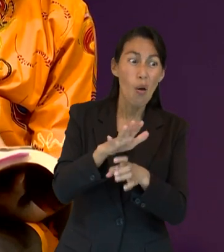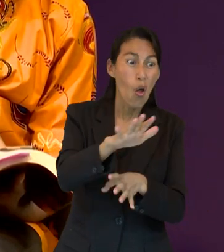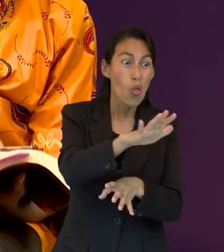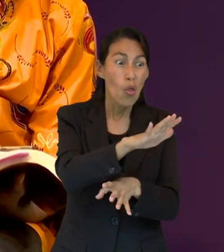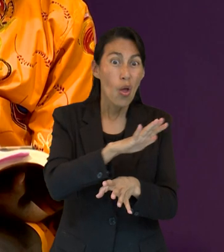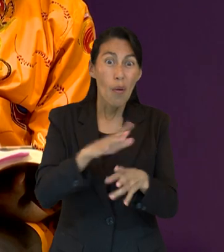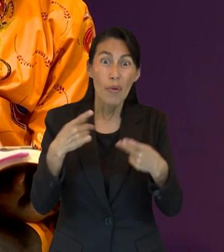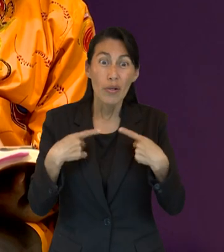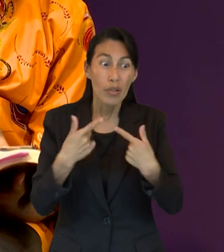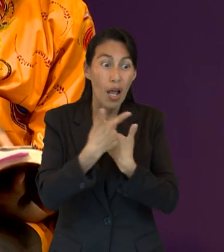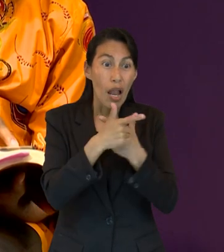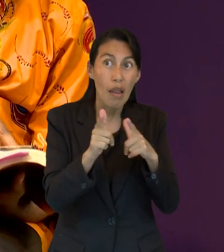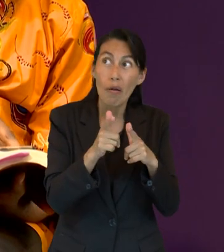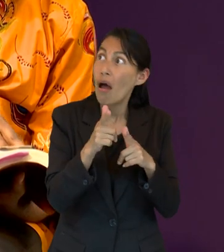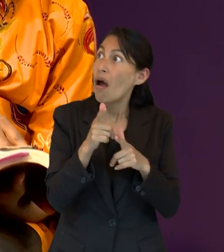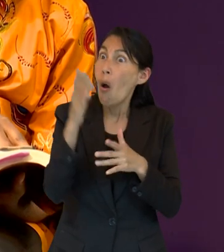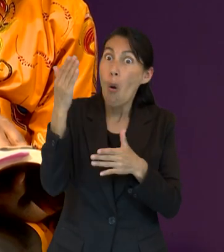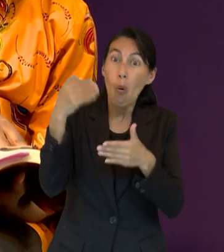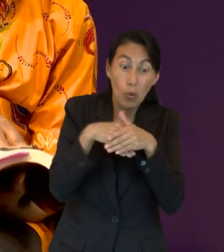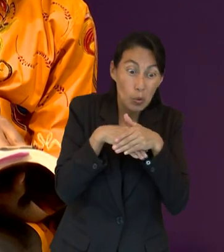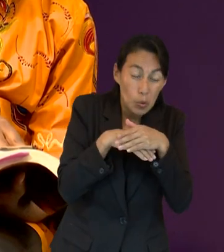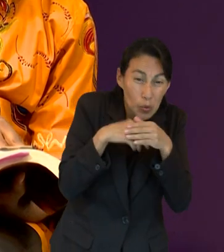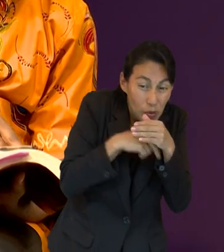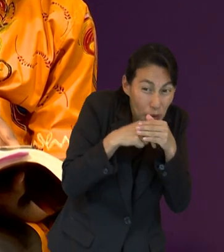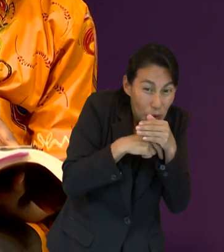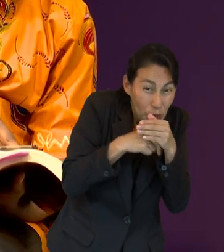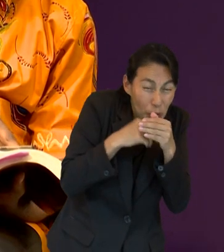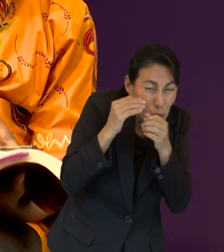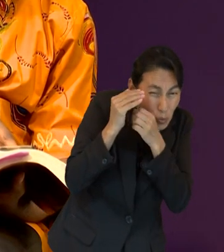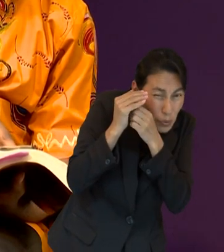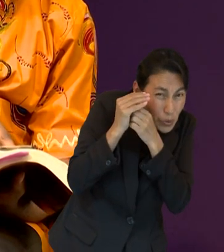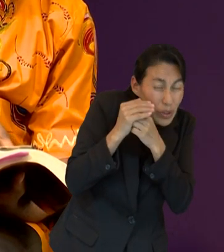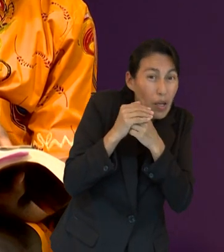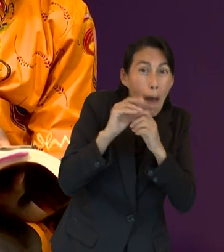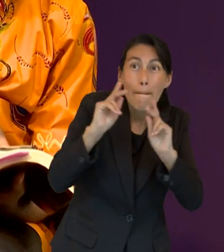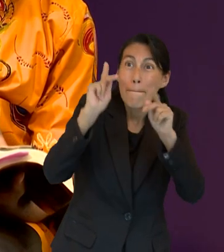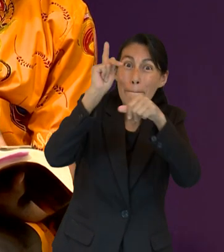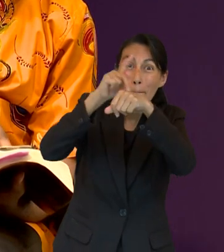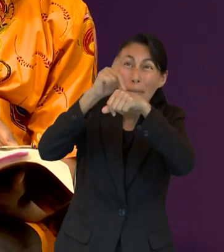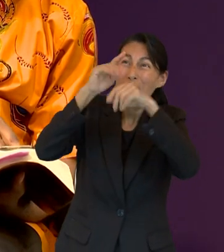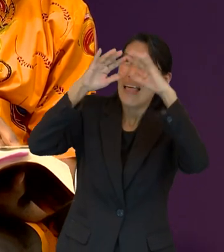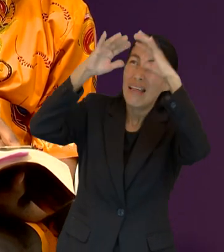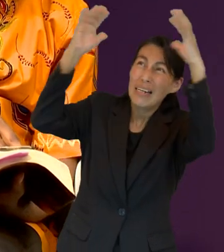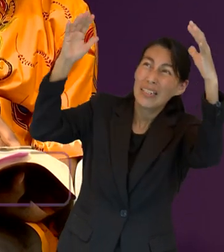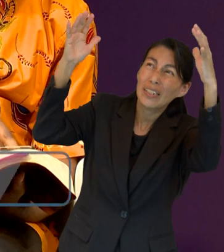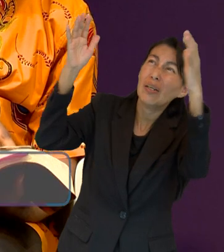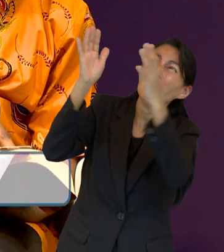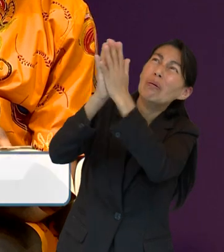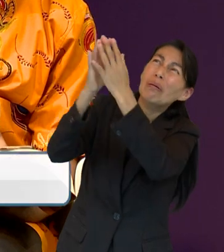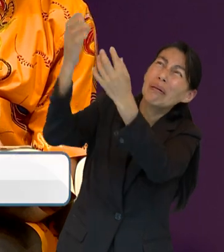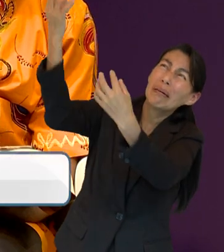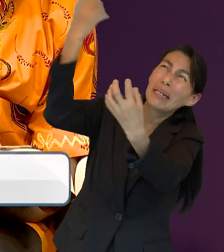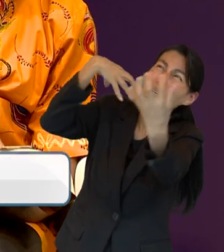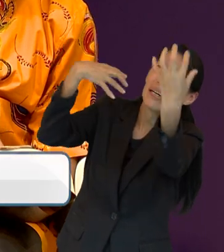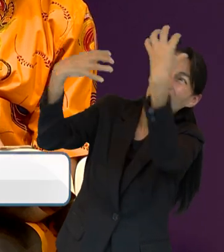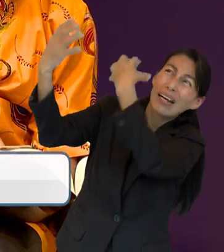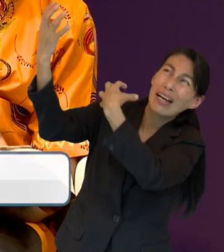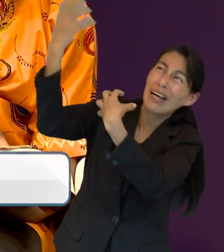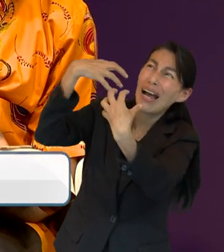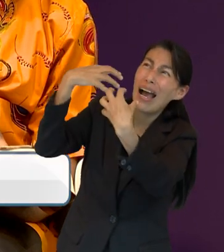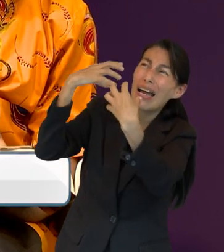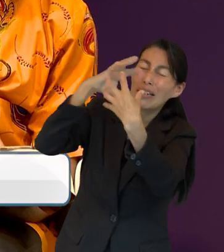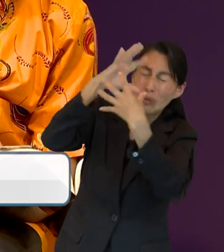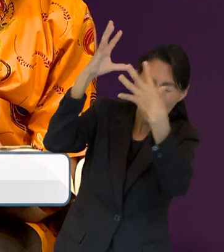esclavos, y todos libres, escondieron en las cuevas y entre las peñas de los montes, y decían, cae sobre